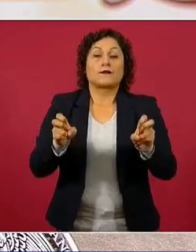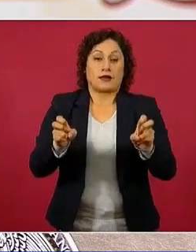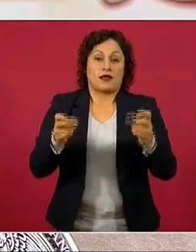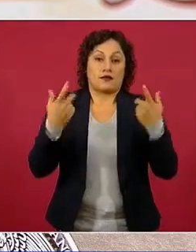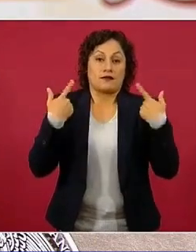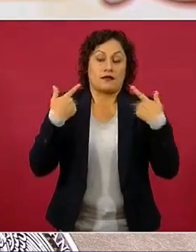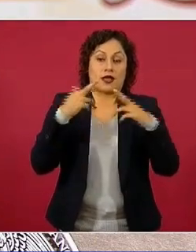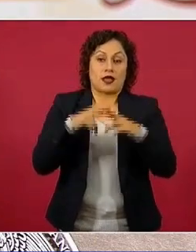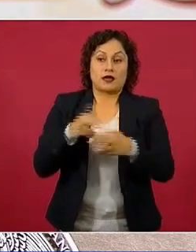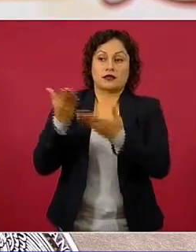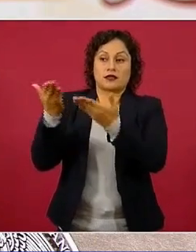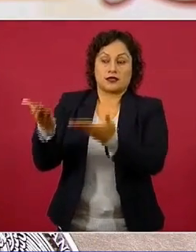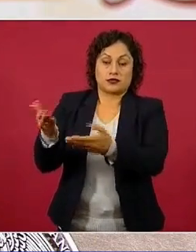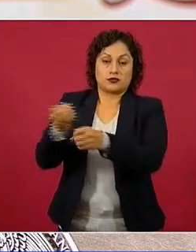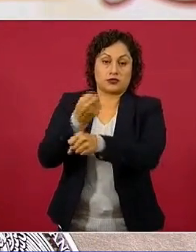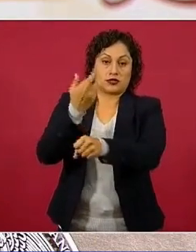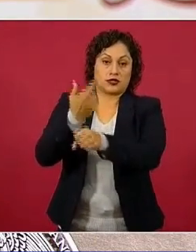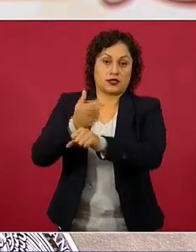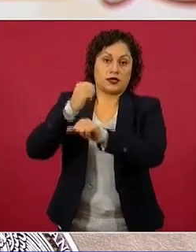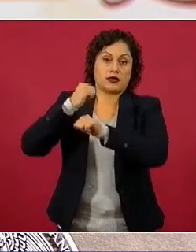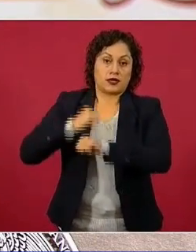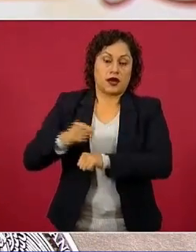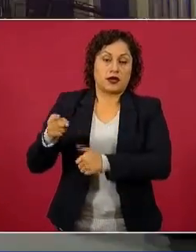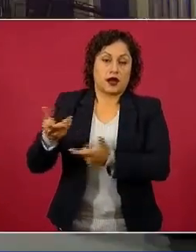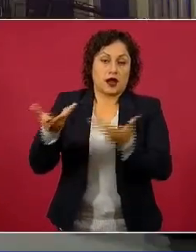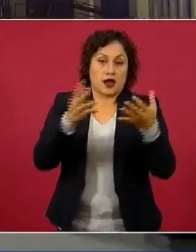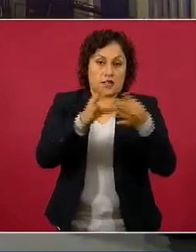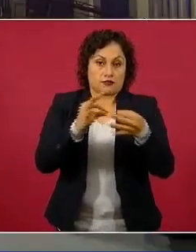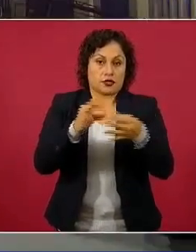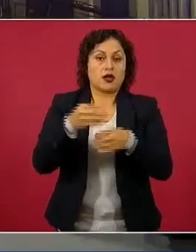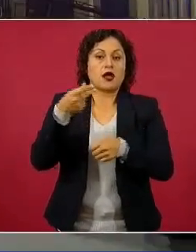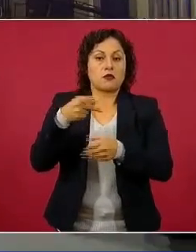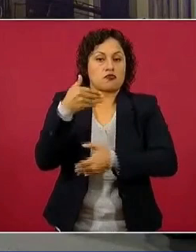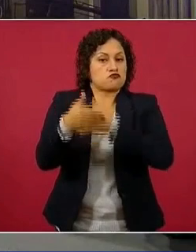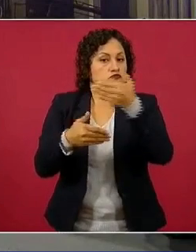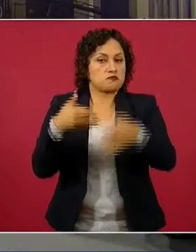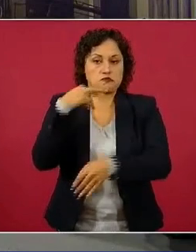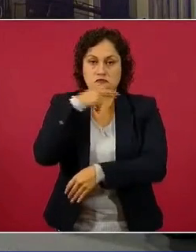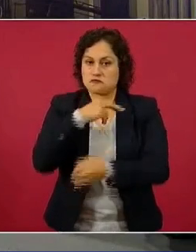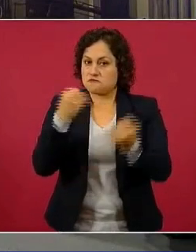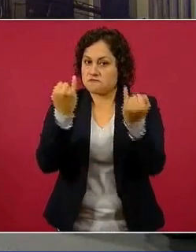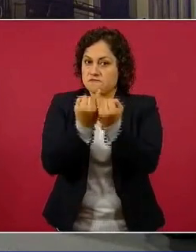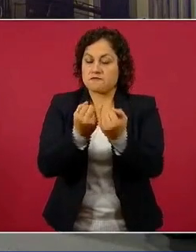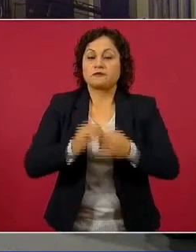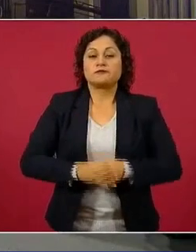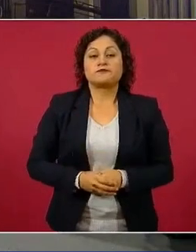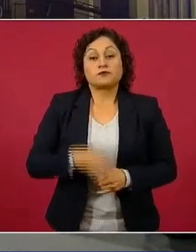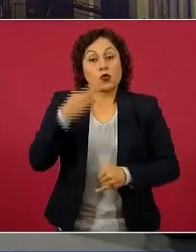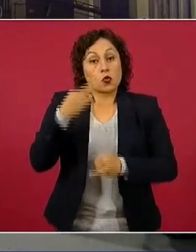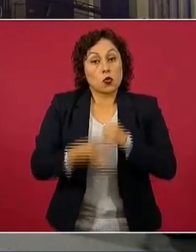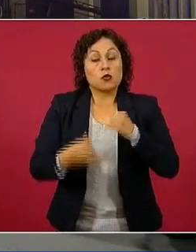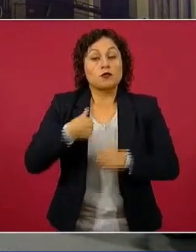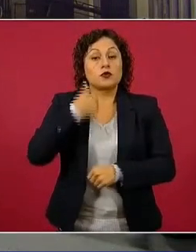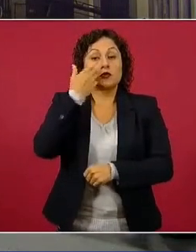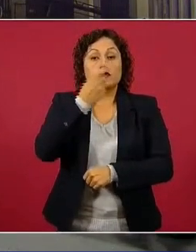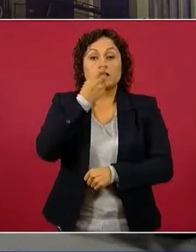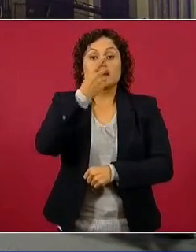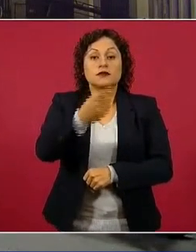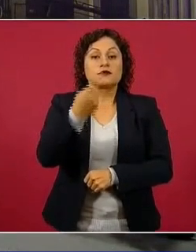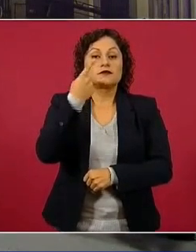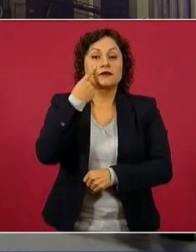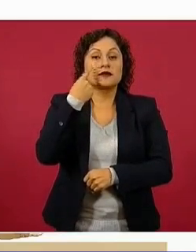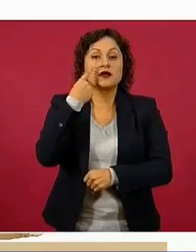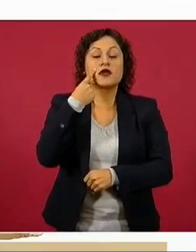también hemos tenido un avance sumamente rápido. Lo último que informamos es recordar que llevamos 202